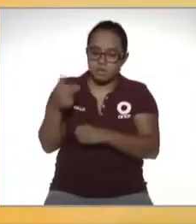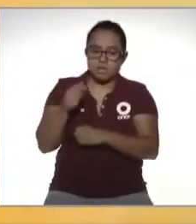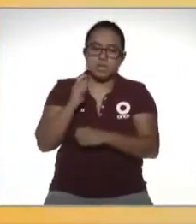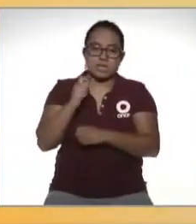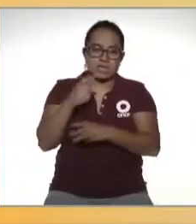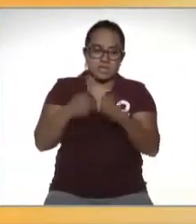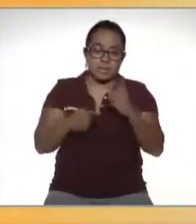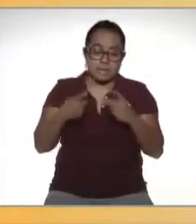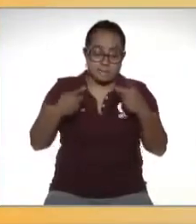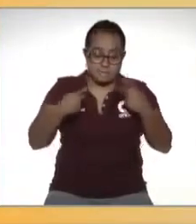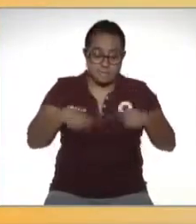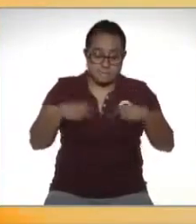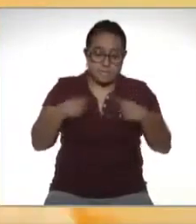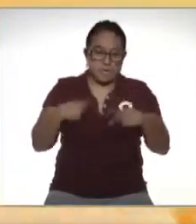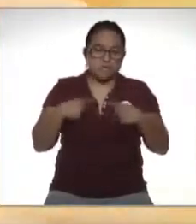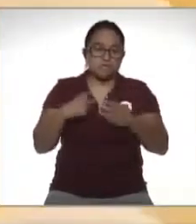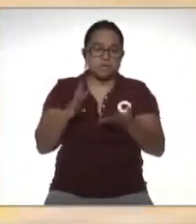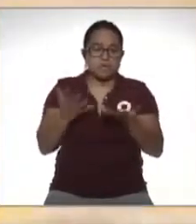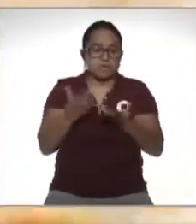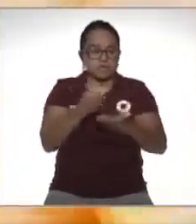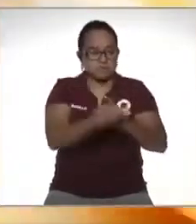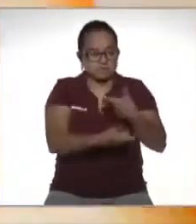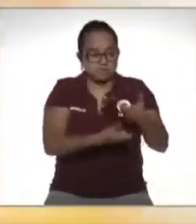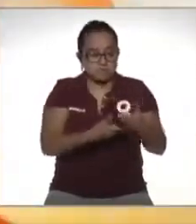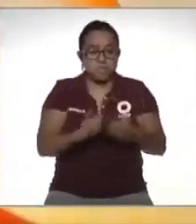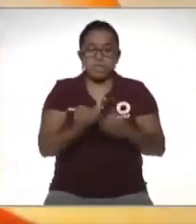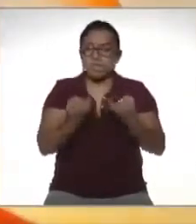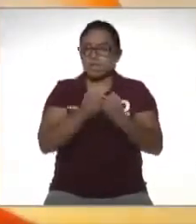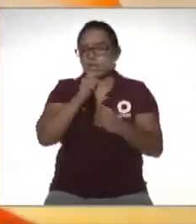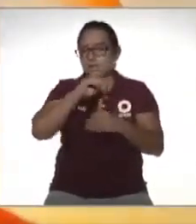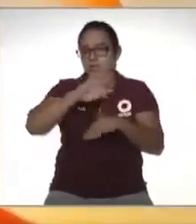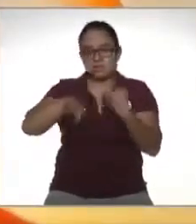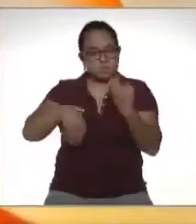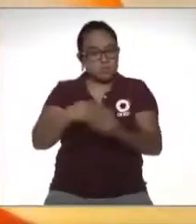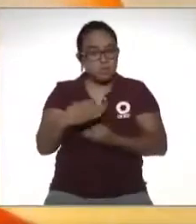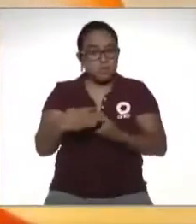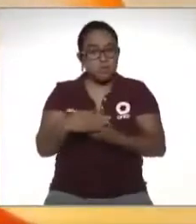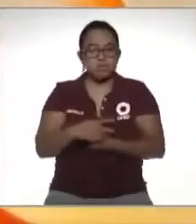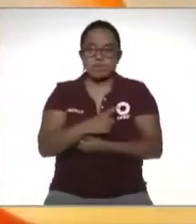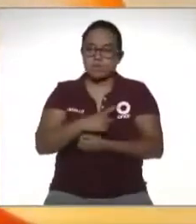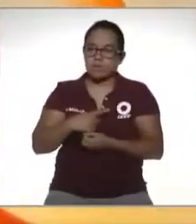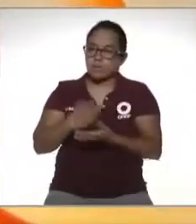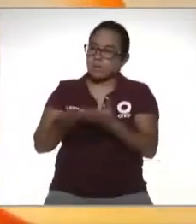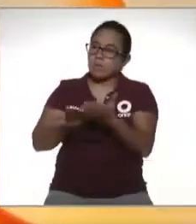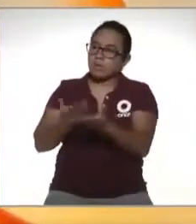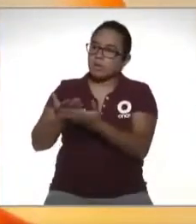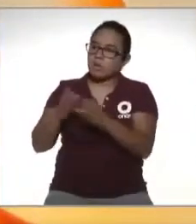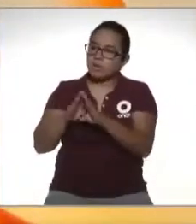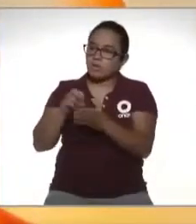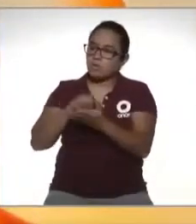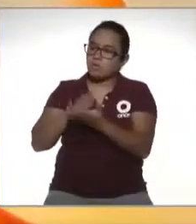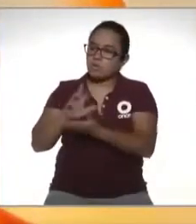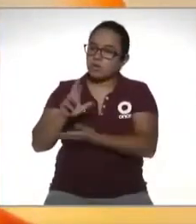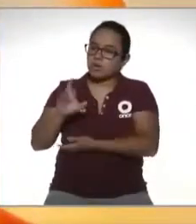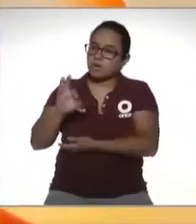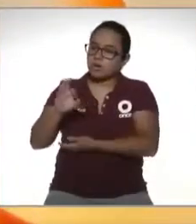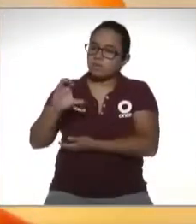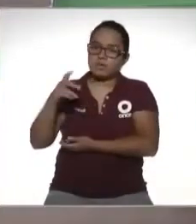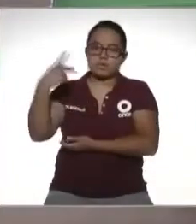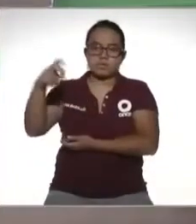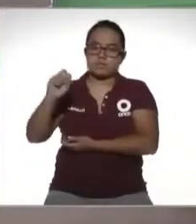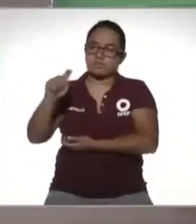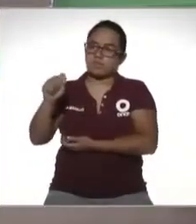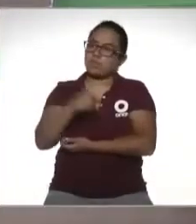usuarios de esos proveedores igual que todos solicitar el registro del RFC ante el SAT